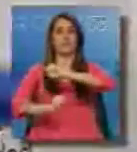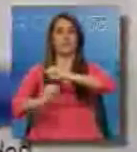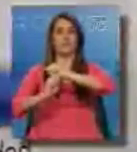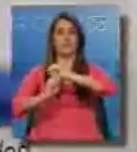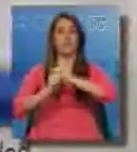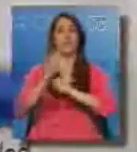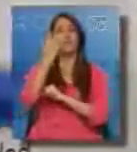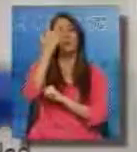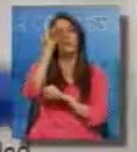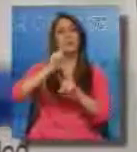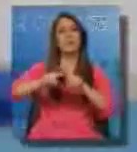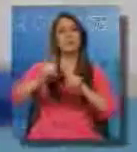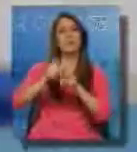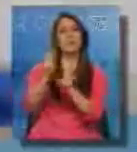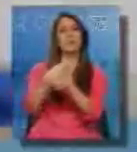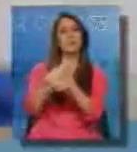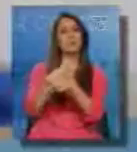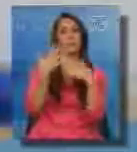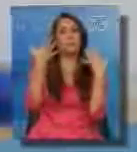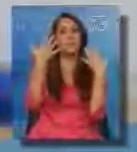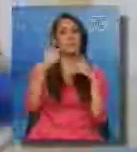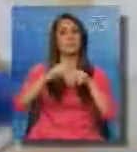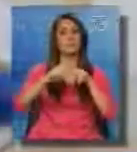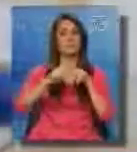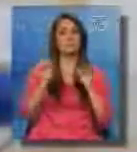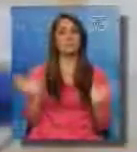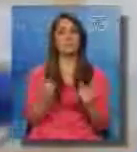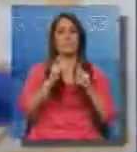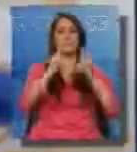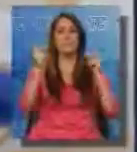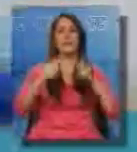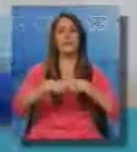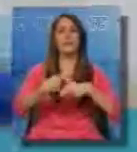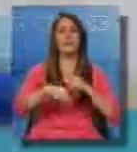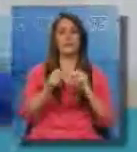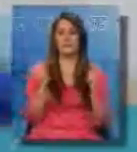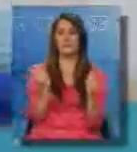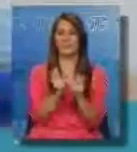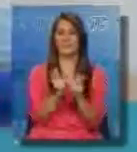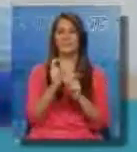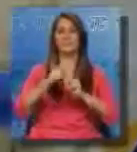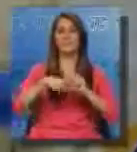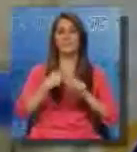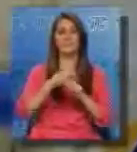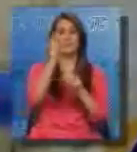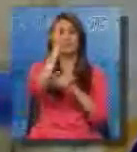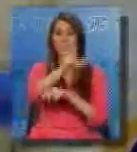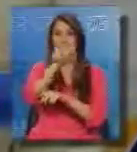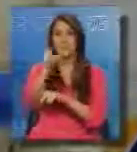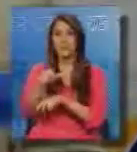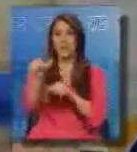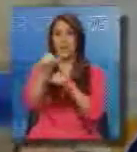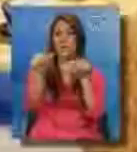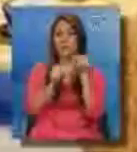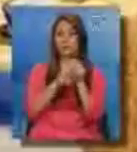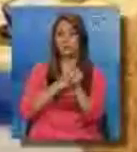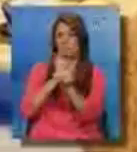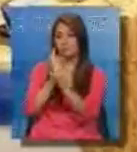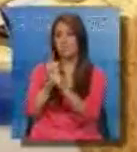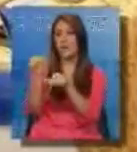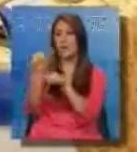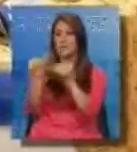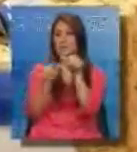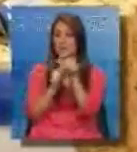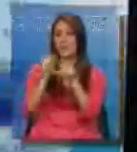las pequeñas y medianas industrias artesanales y de emprendimiento. El espacio brindará atención personalizada a los distintos usuarios de la